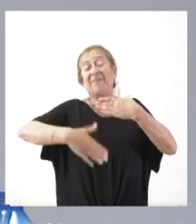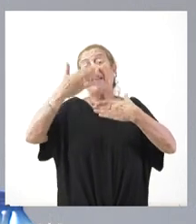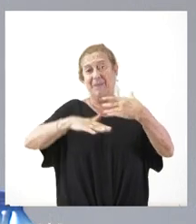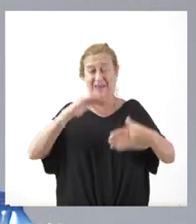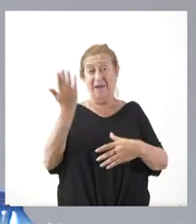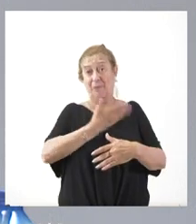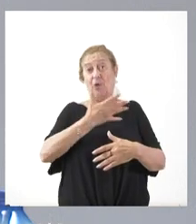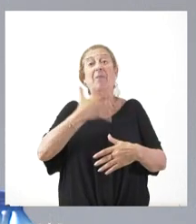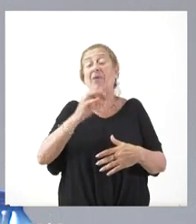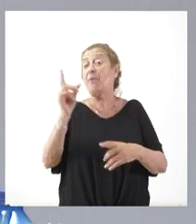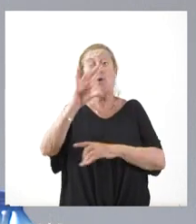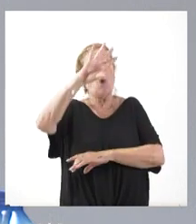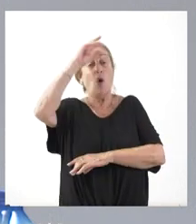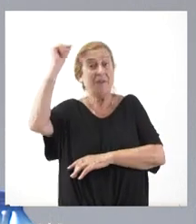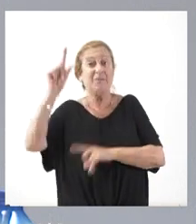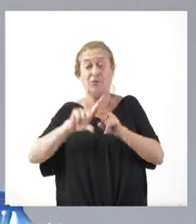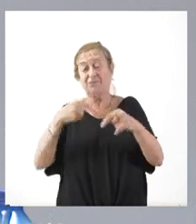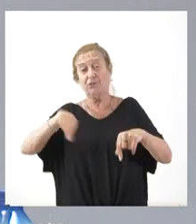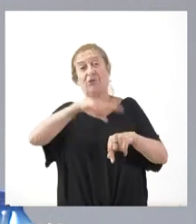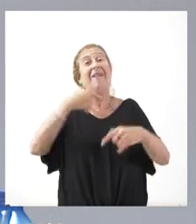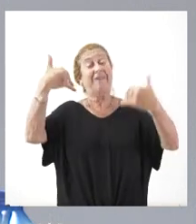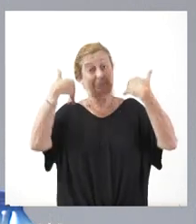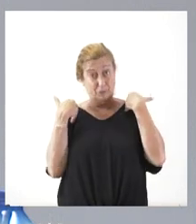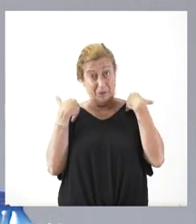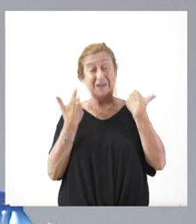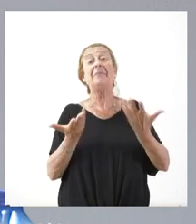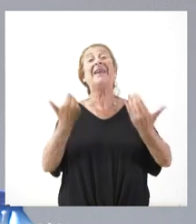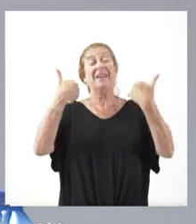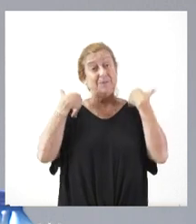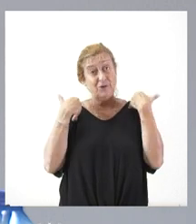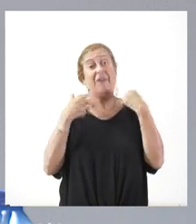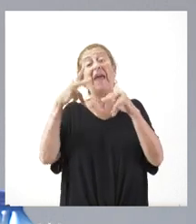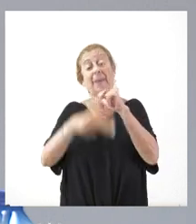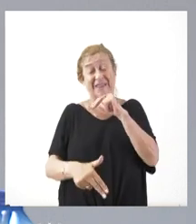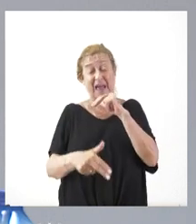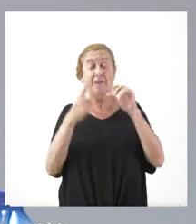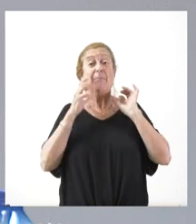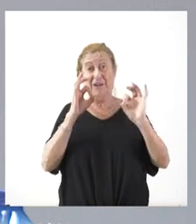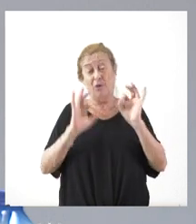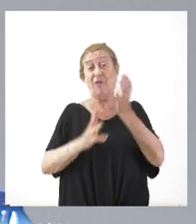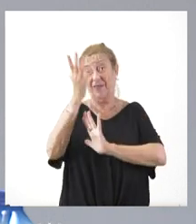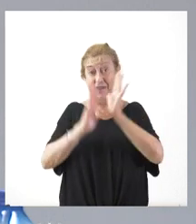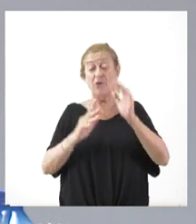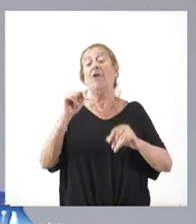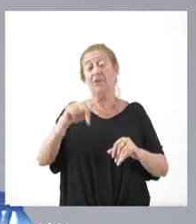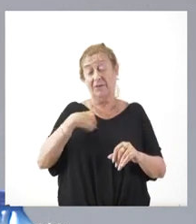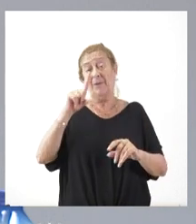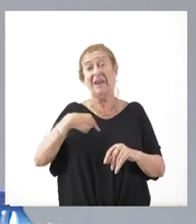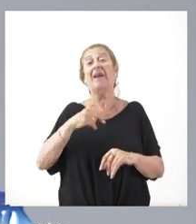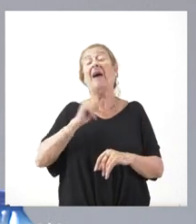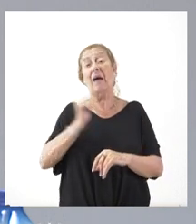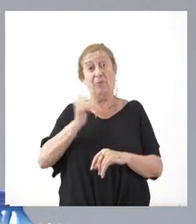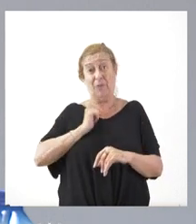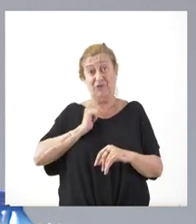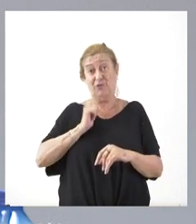que sea posible, pero no olvidando que tenemos una responsabilidad que es la responsabilidad de evitar el riesgo de incendios. Desde aquí aprovecho la ocasión que